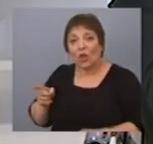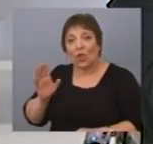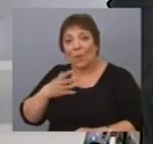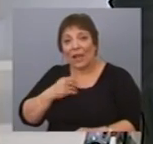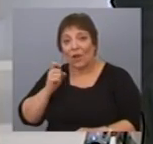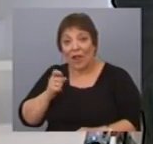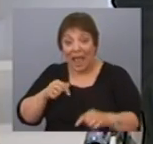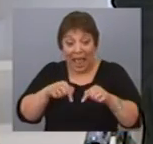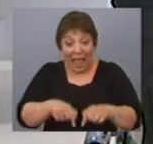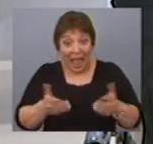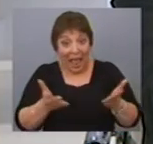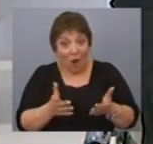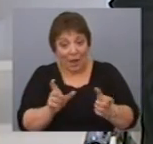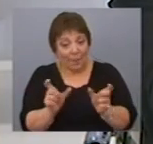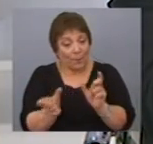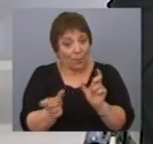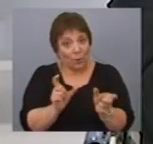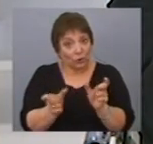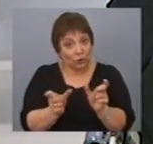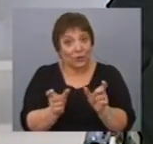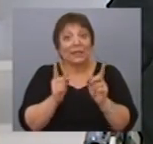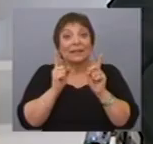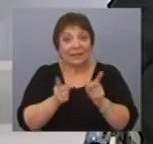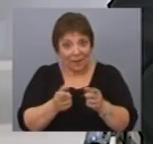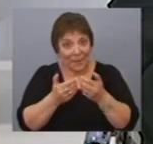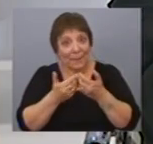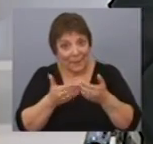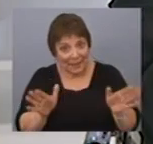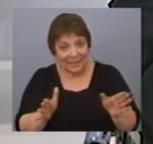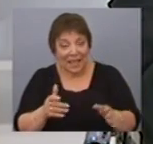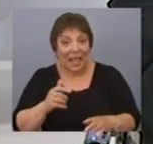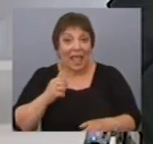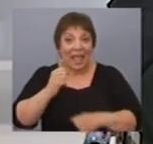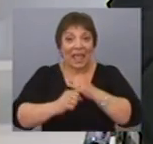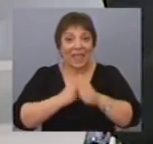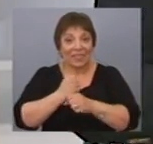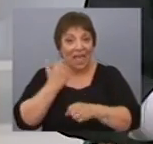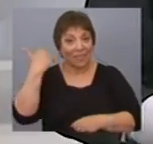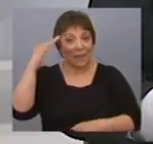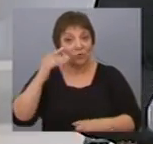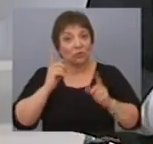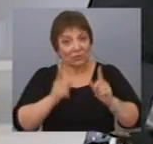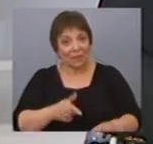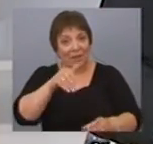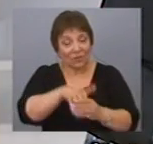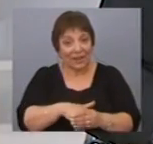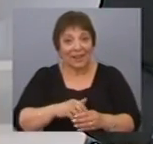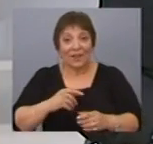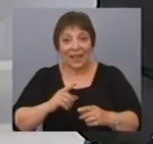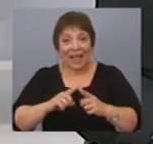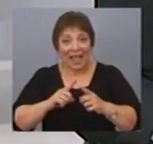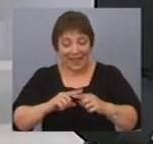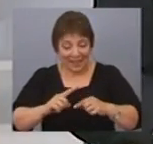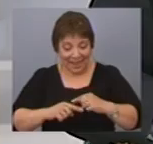ahora en una proporción importante también empiezan a ser electores maduros. Entonces el efecto de renovación generacional que